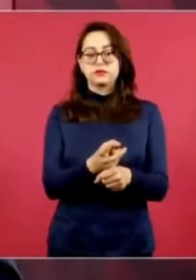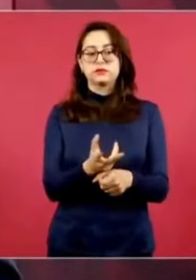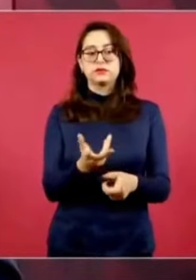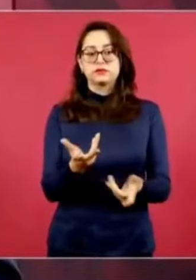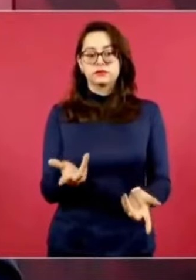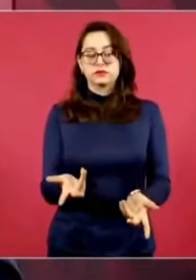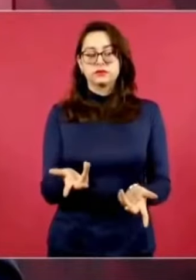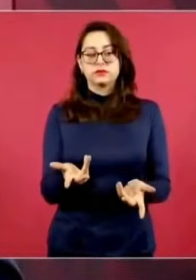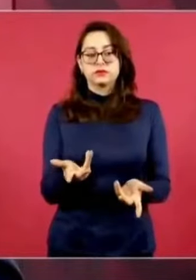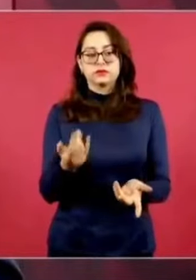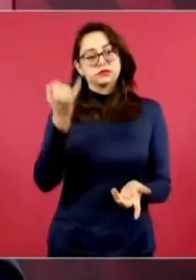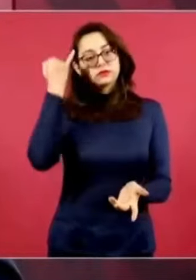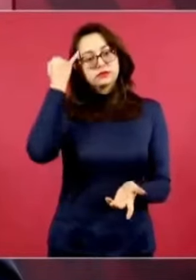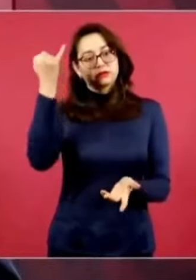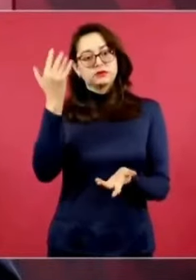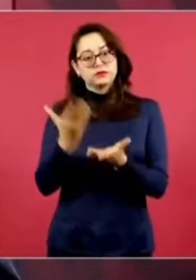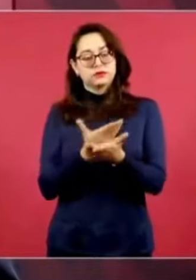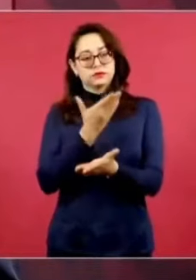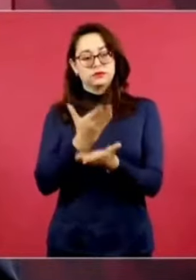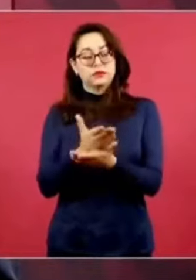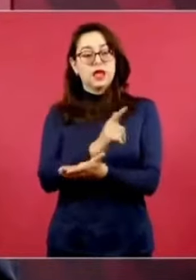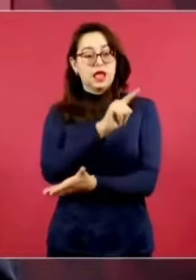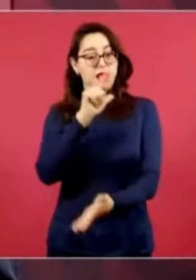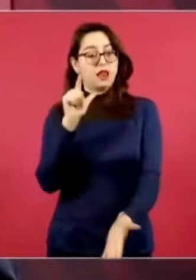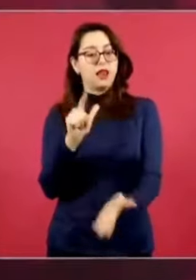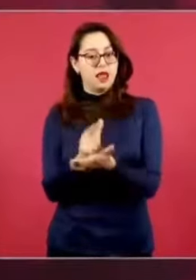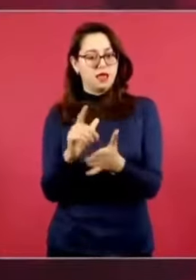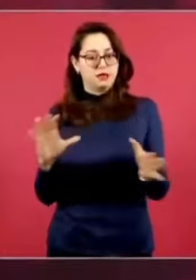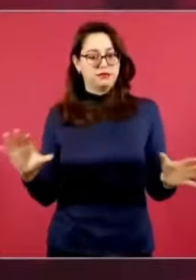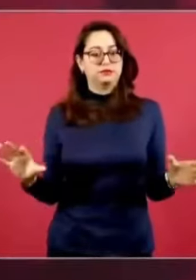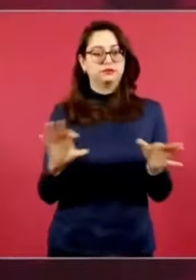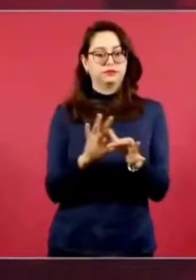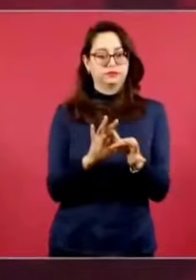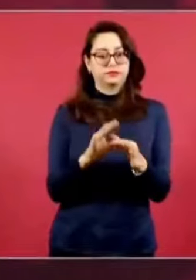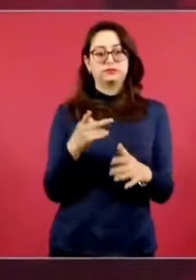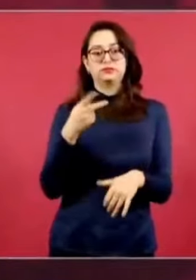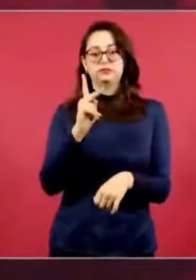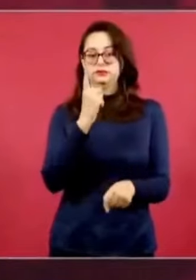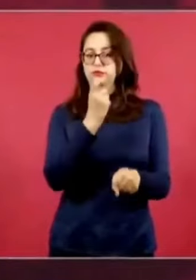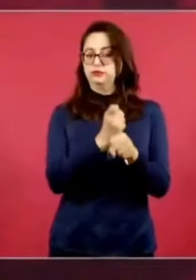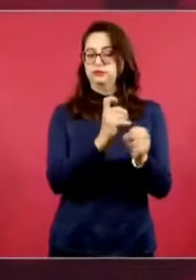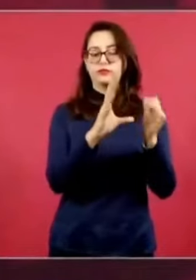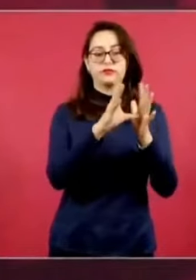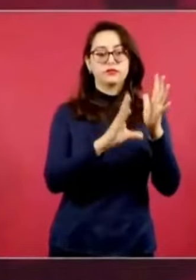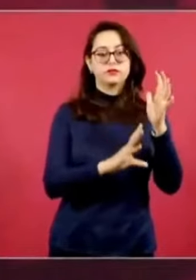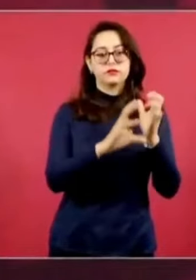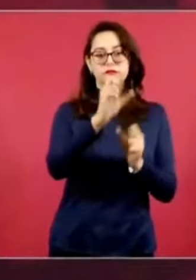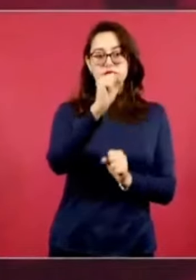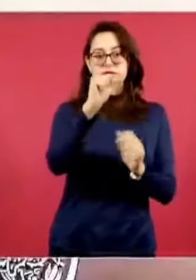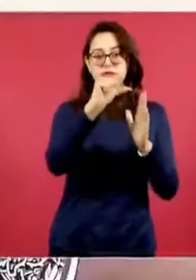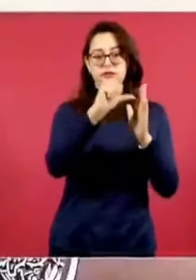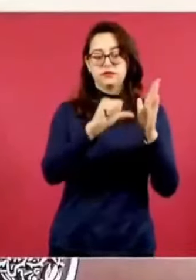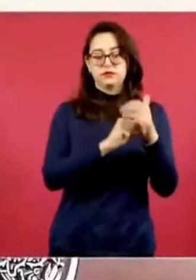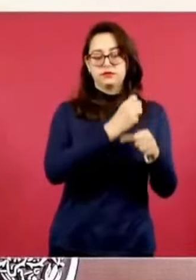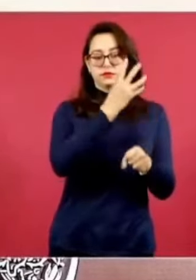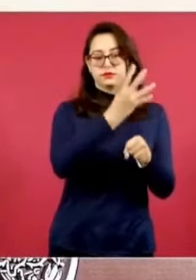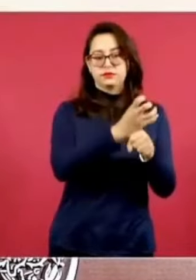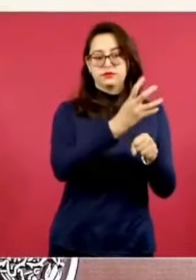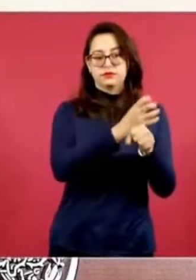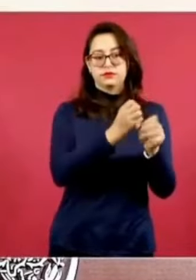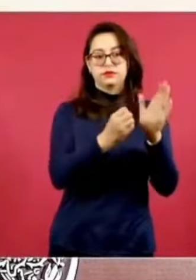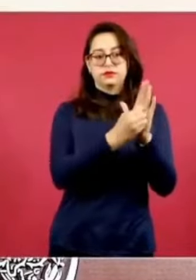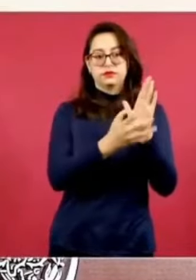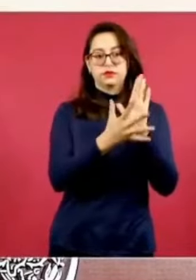de ley, pero va a quedar establecido en el artículo cuarto de la Constitución el